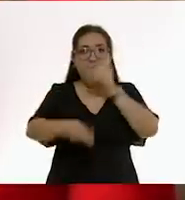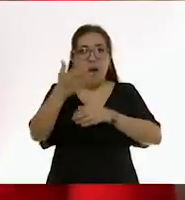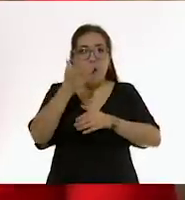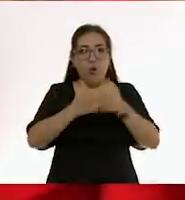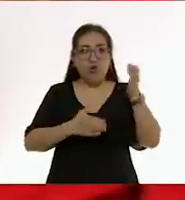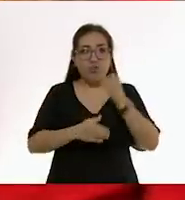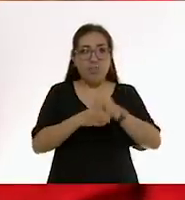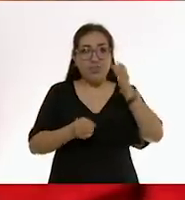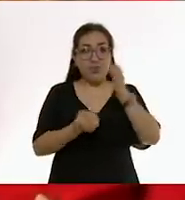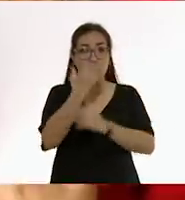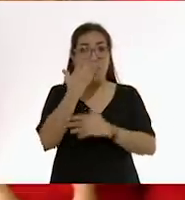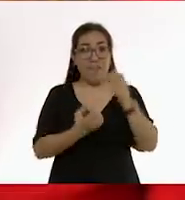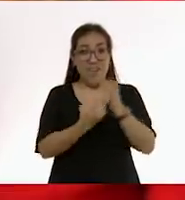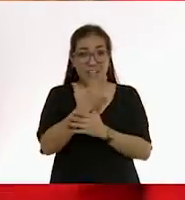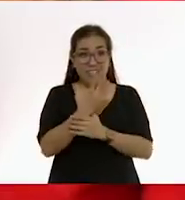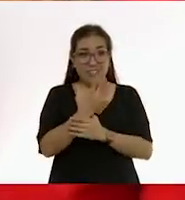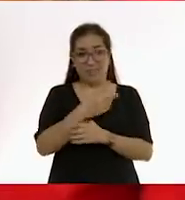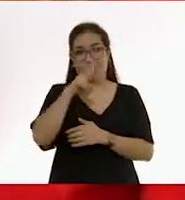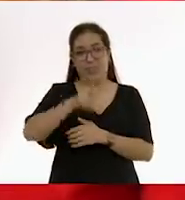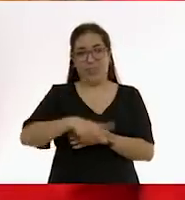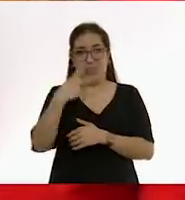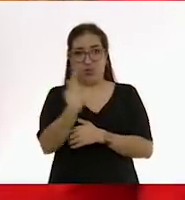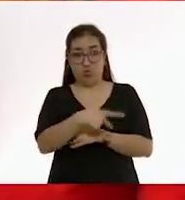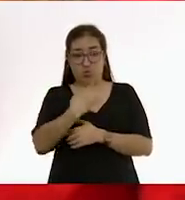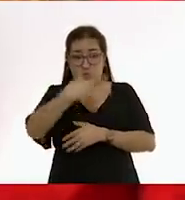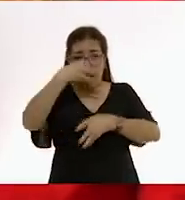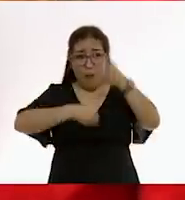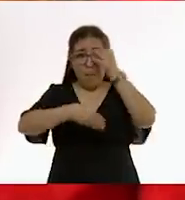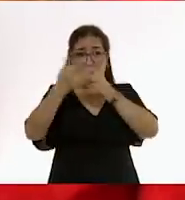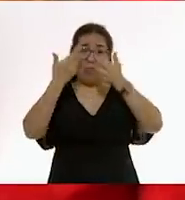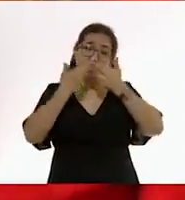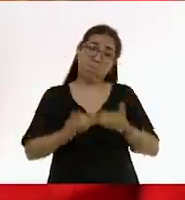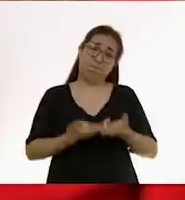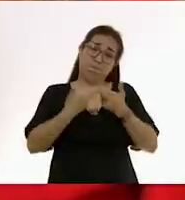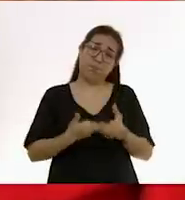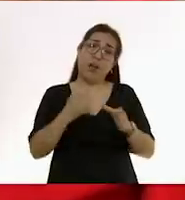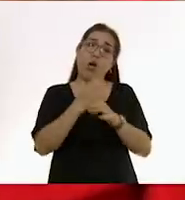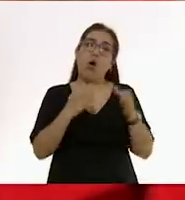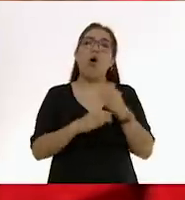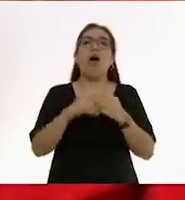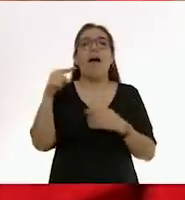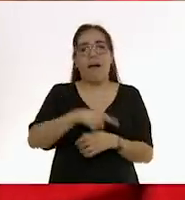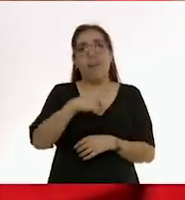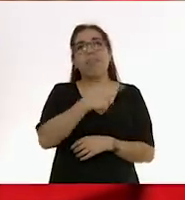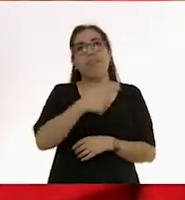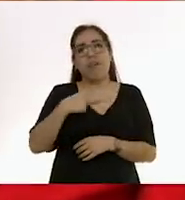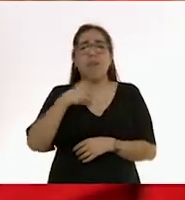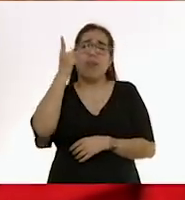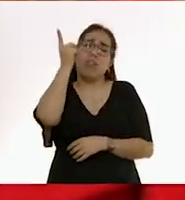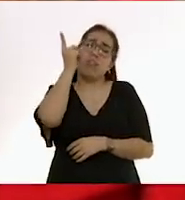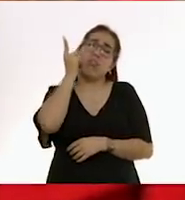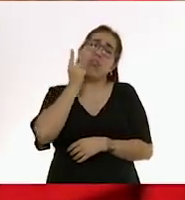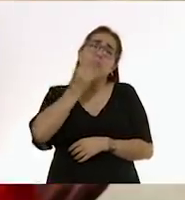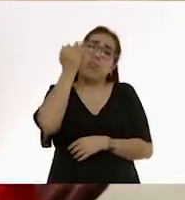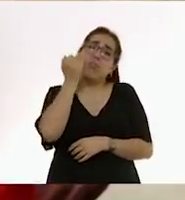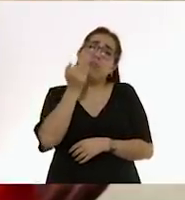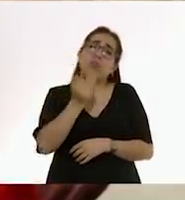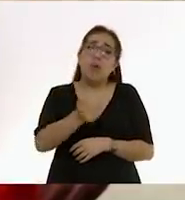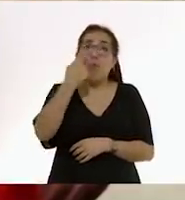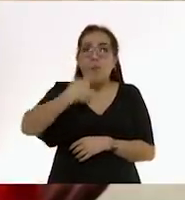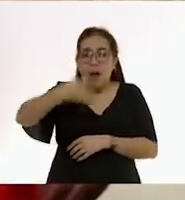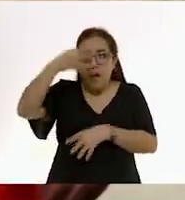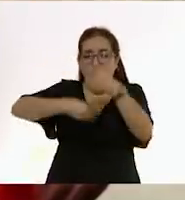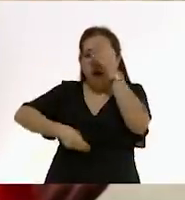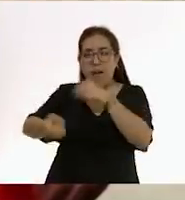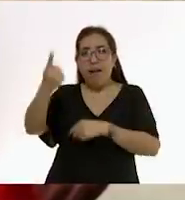Inicialmente tiene tanto, tanto, tanto que aprender que necesita mucho tiempo dormido para acomodar estas experiencias. Es